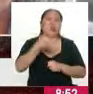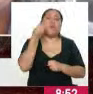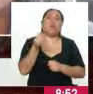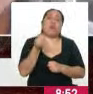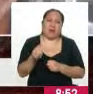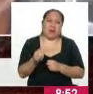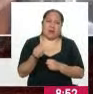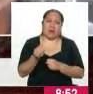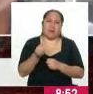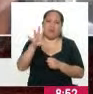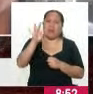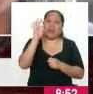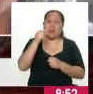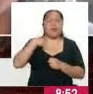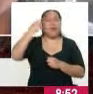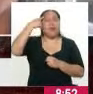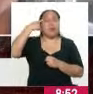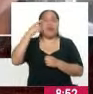falta mucha más información.